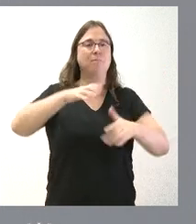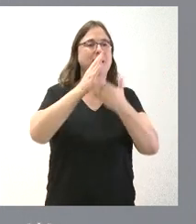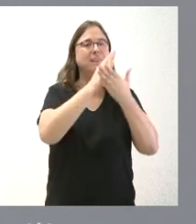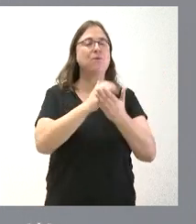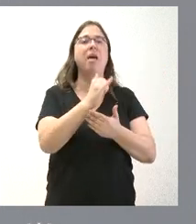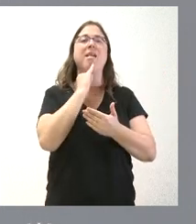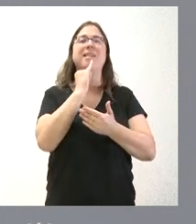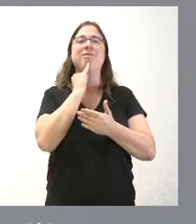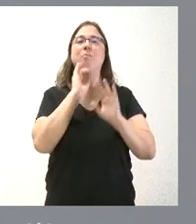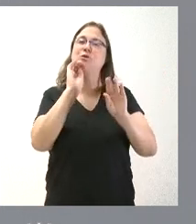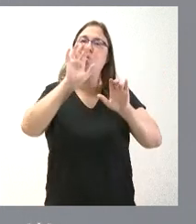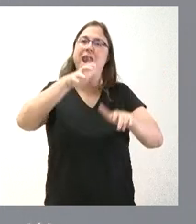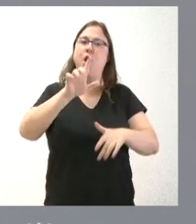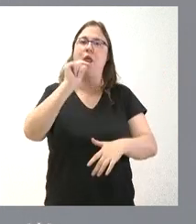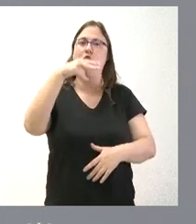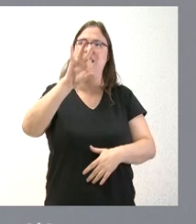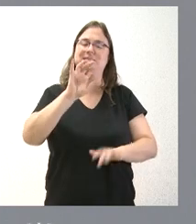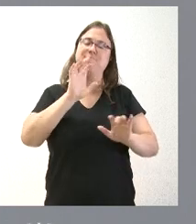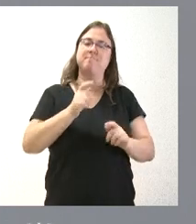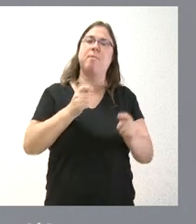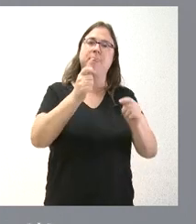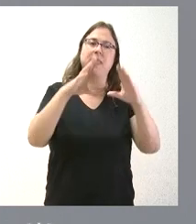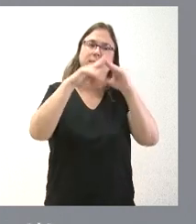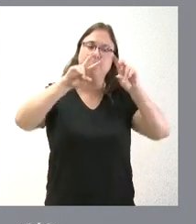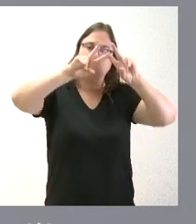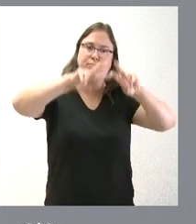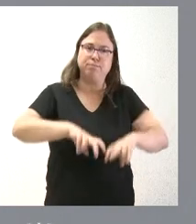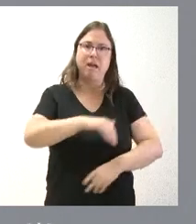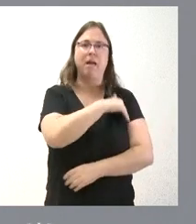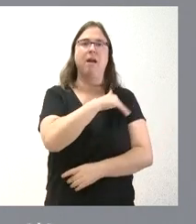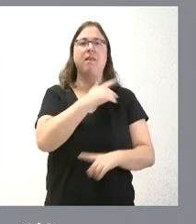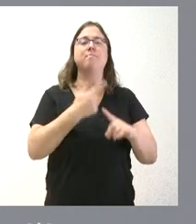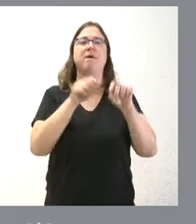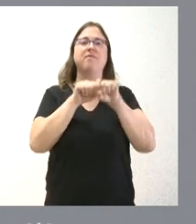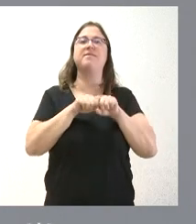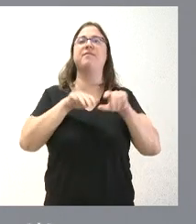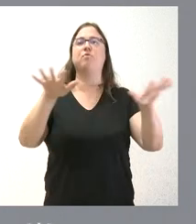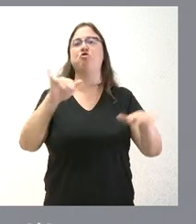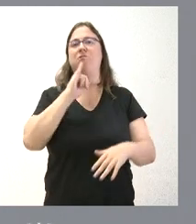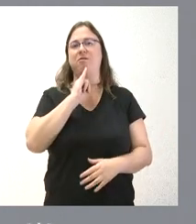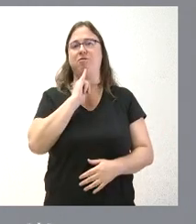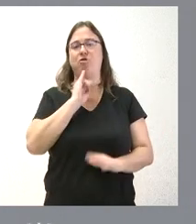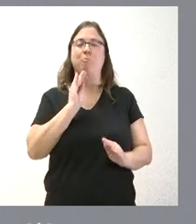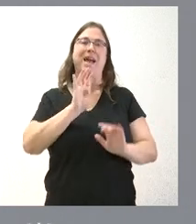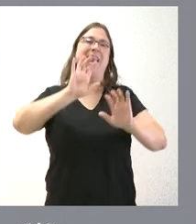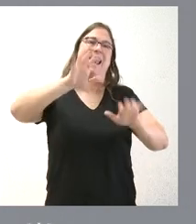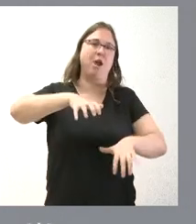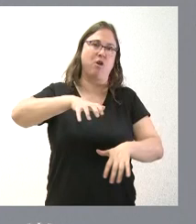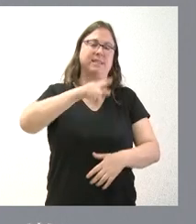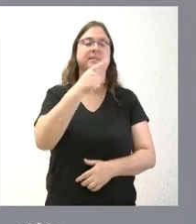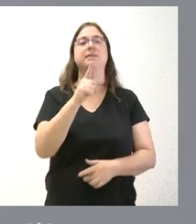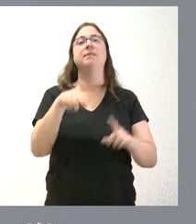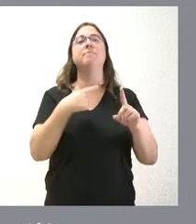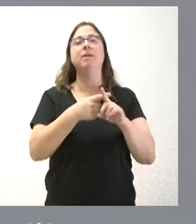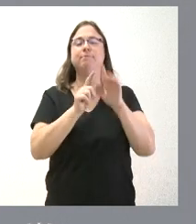aportar esta finalidad para las actividades propias de la Universidad de Investigación Académica y de Difusión del Leonés y, por tanto, para